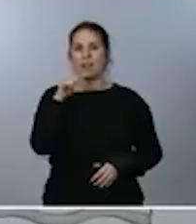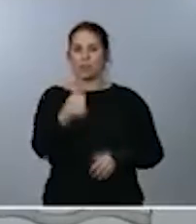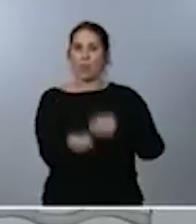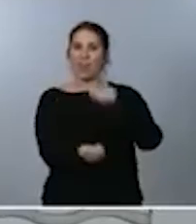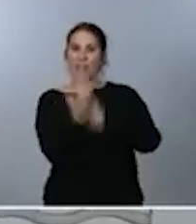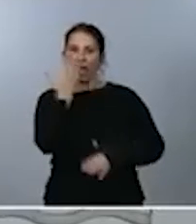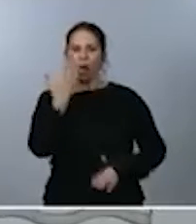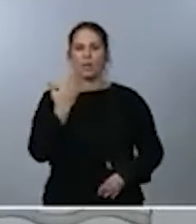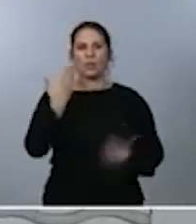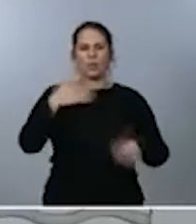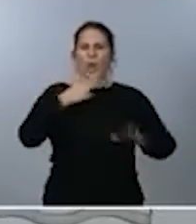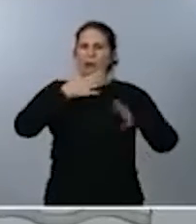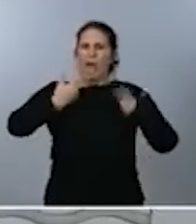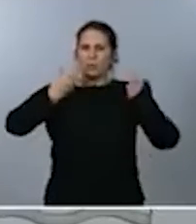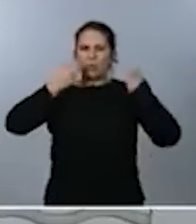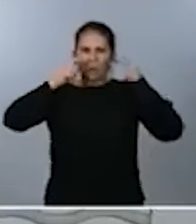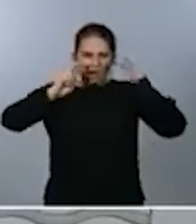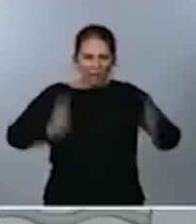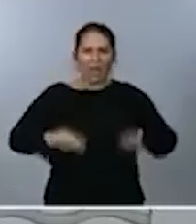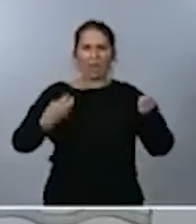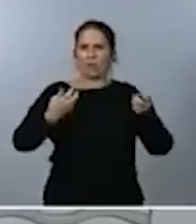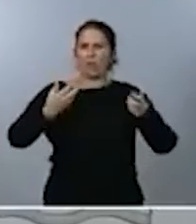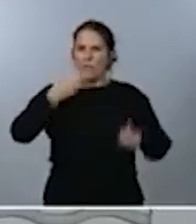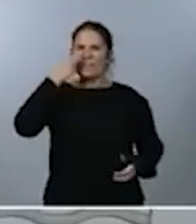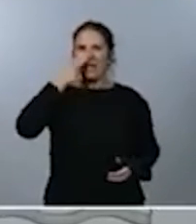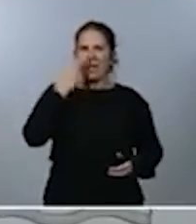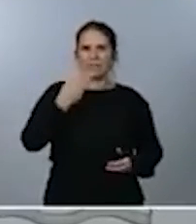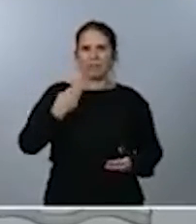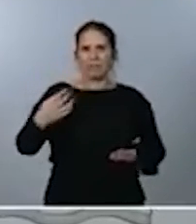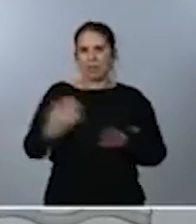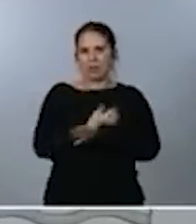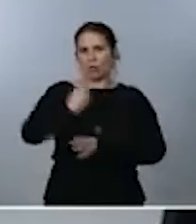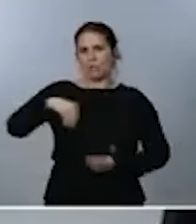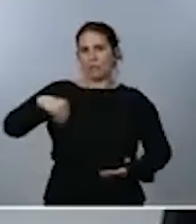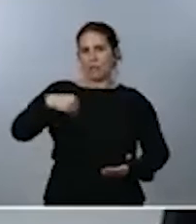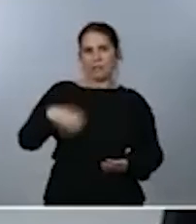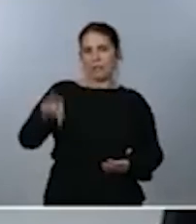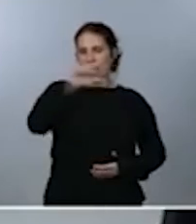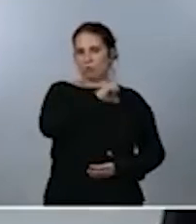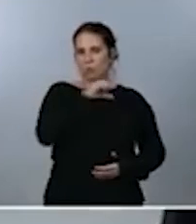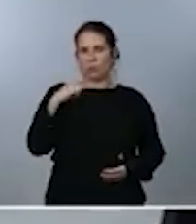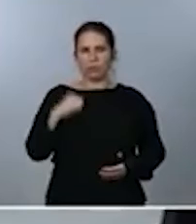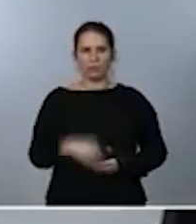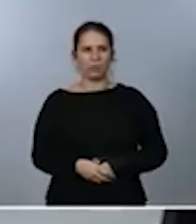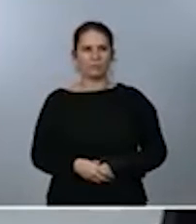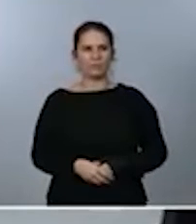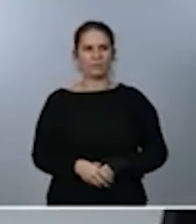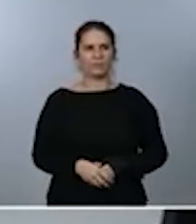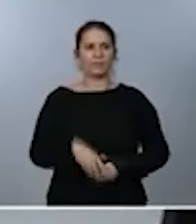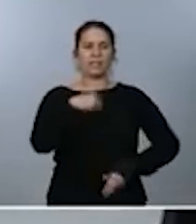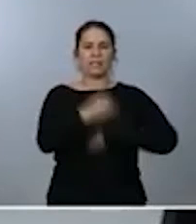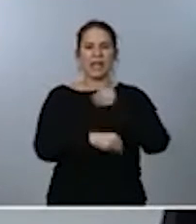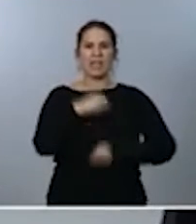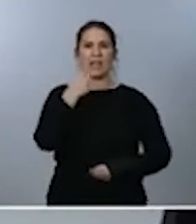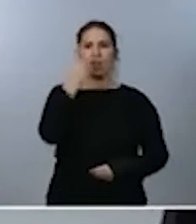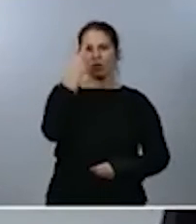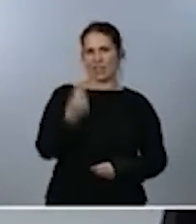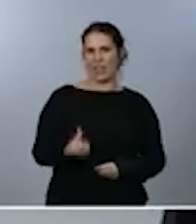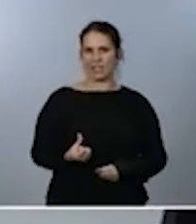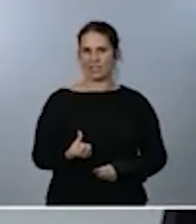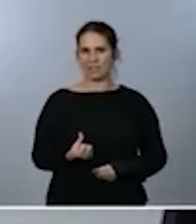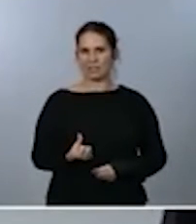gran actualidad, de gran interés para el conjunto de presidentes autonómicos. Se va a desarrollar en dos sesiones, esta primera, que